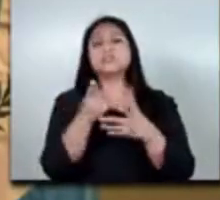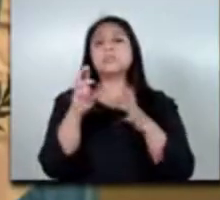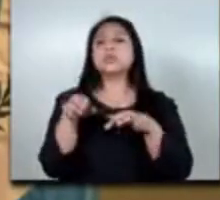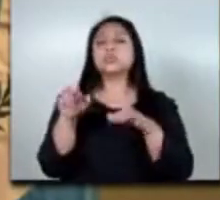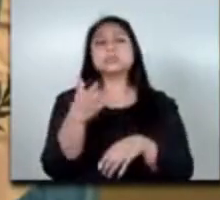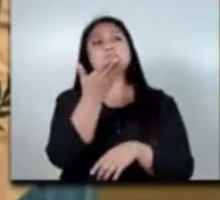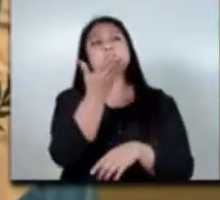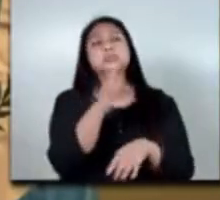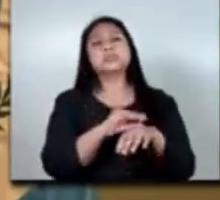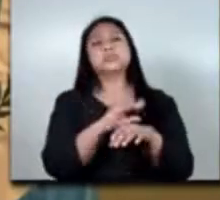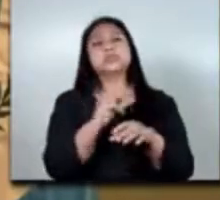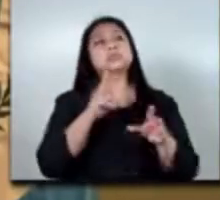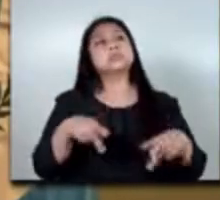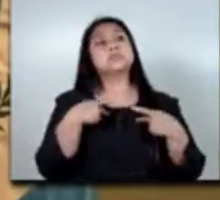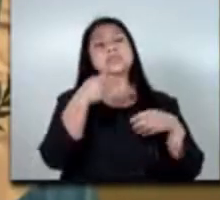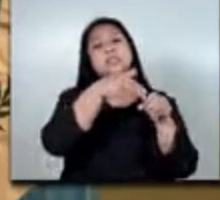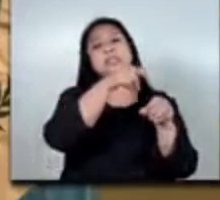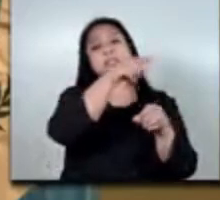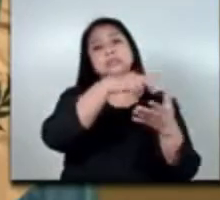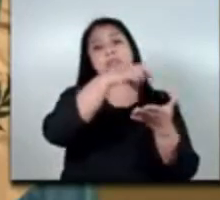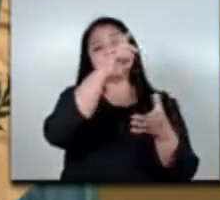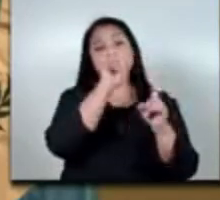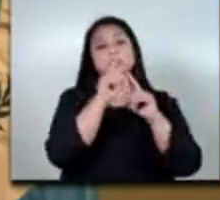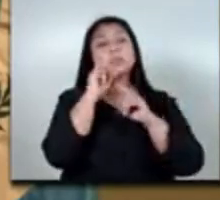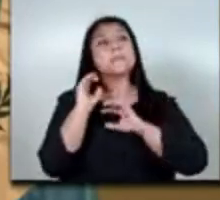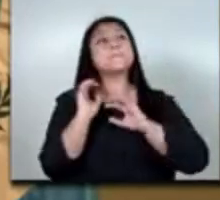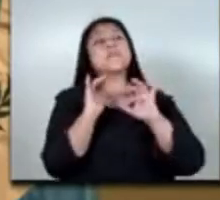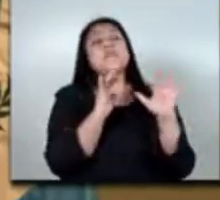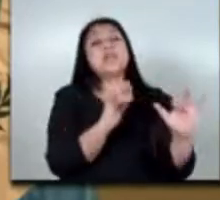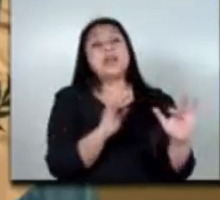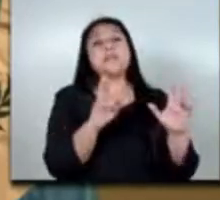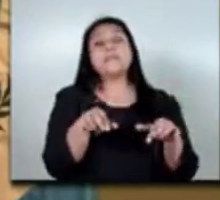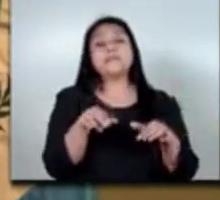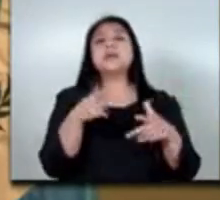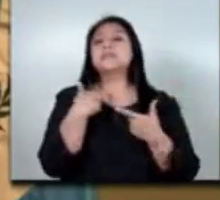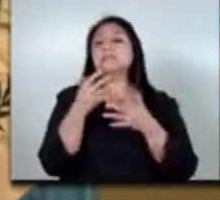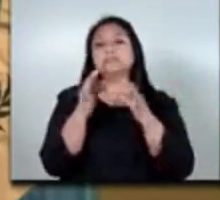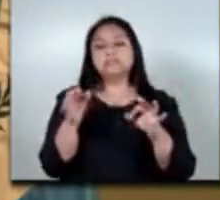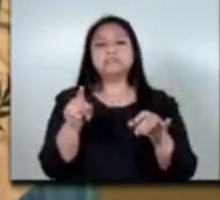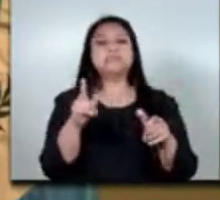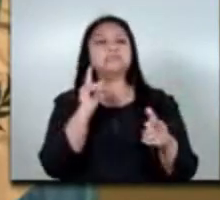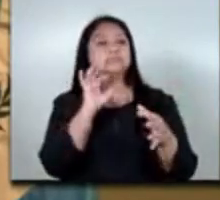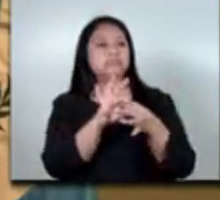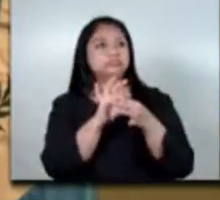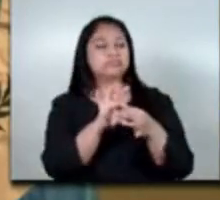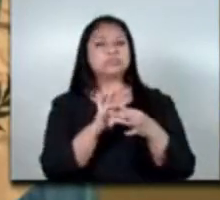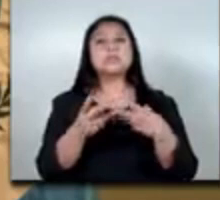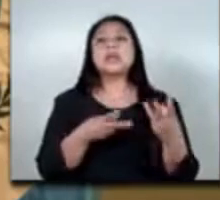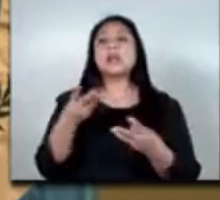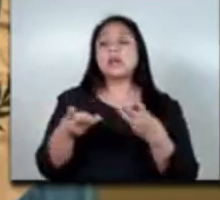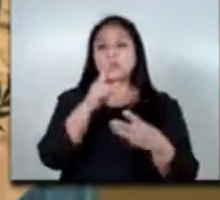y prácticamente porque toda movilidad humana de una forma u otra está vinculada a los mercados laborales